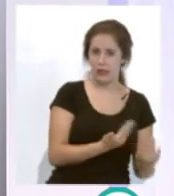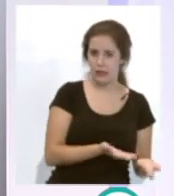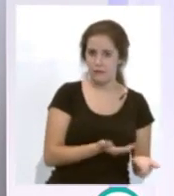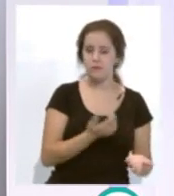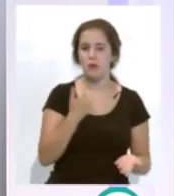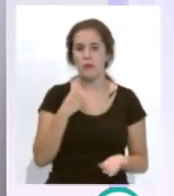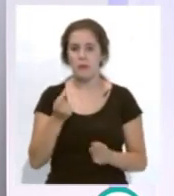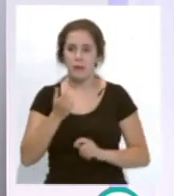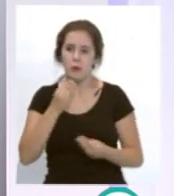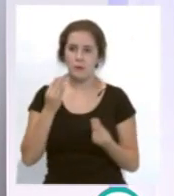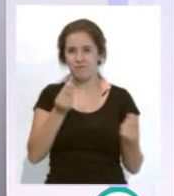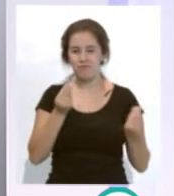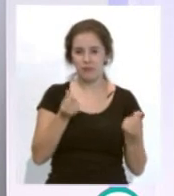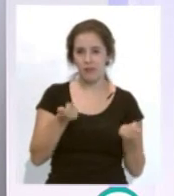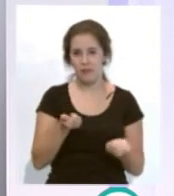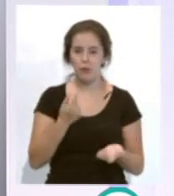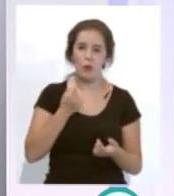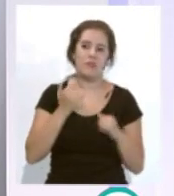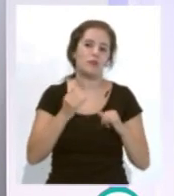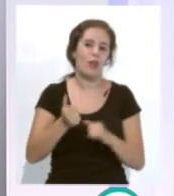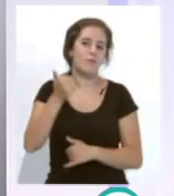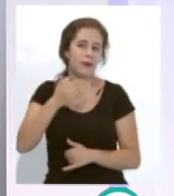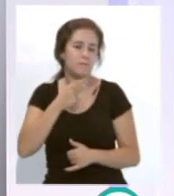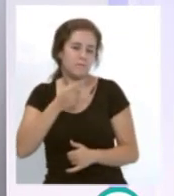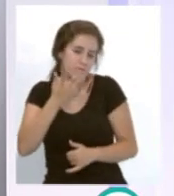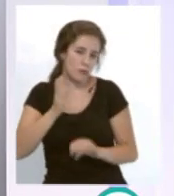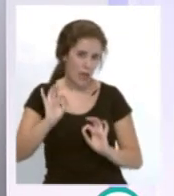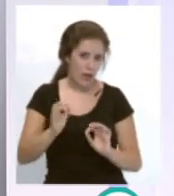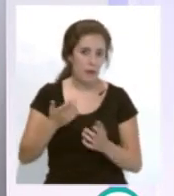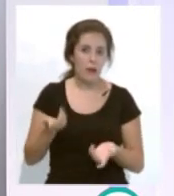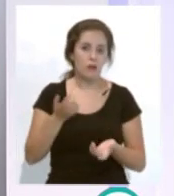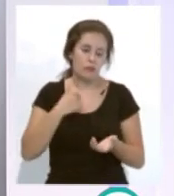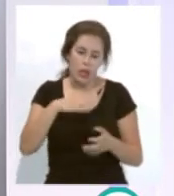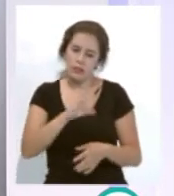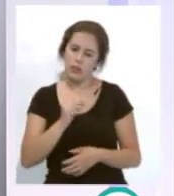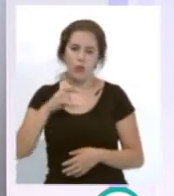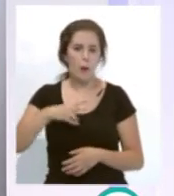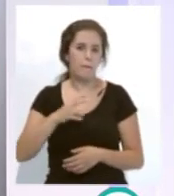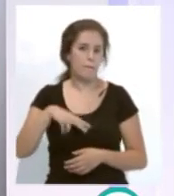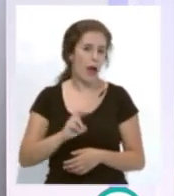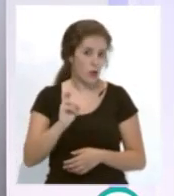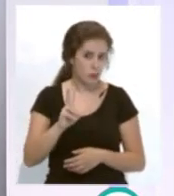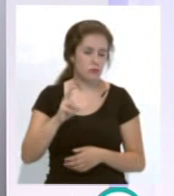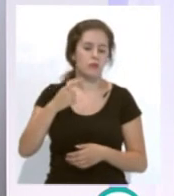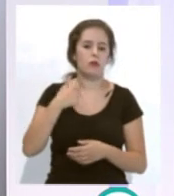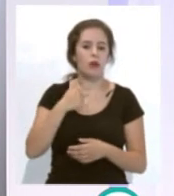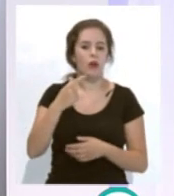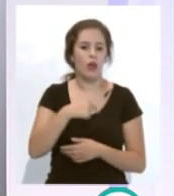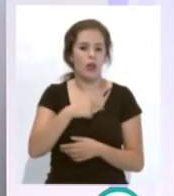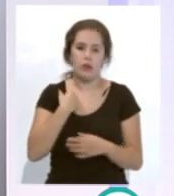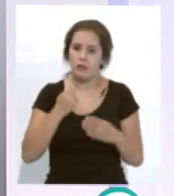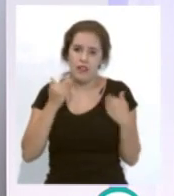un poquito ese amargor de no haberlo disfrutado un poquito más, pero entiendo que Manu Bayejo le ha dado mucho en lo deportivo al Cádiz este año